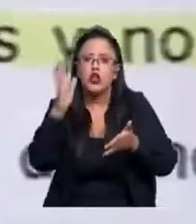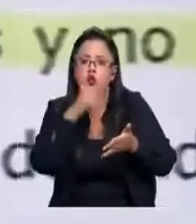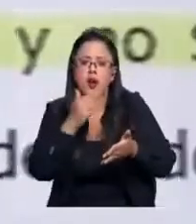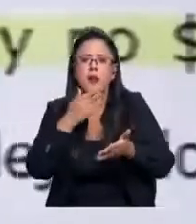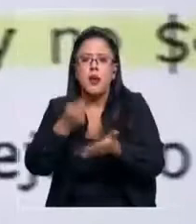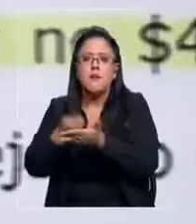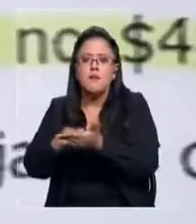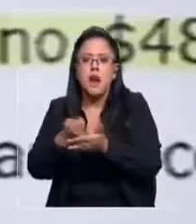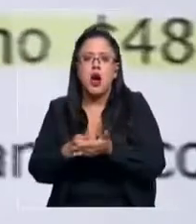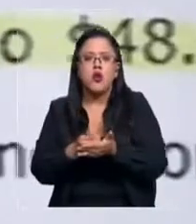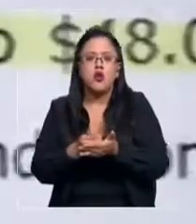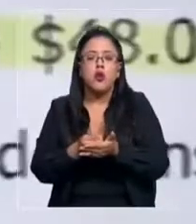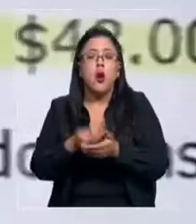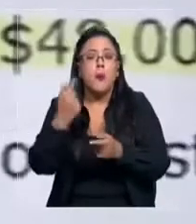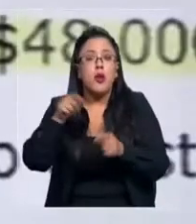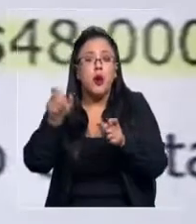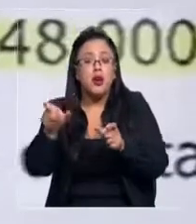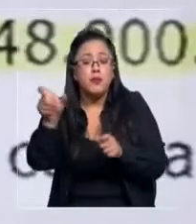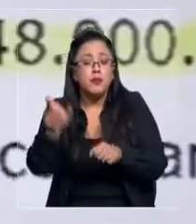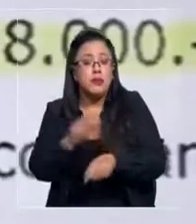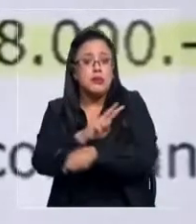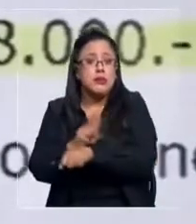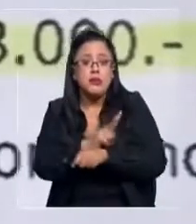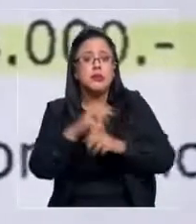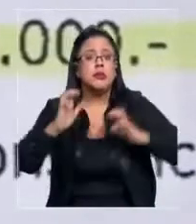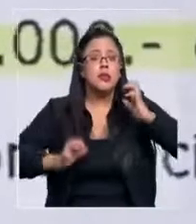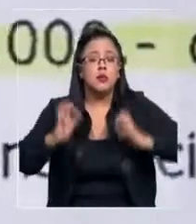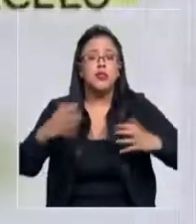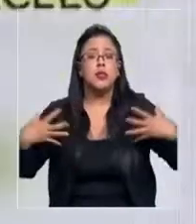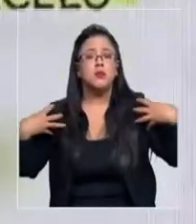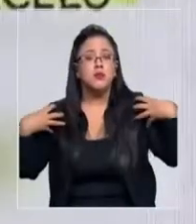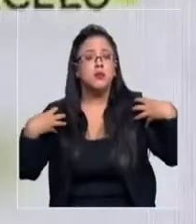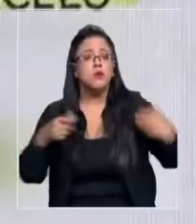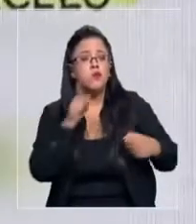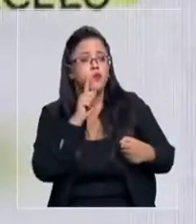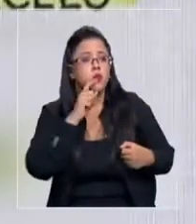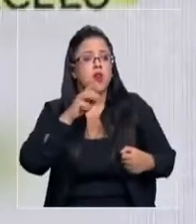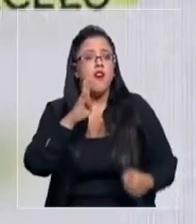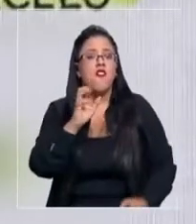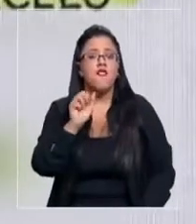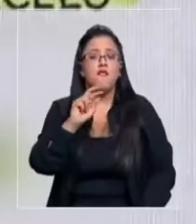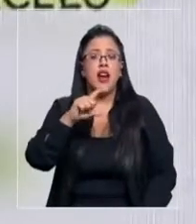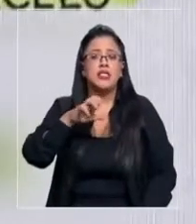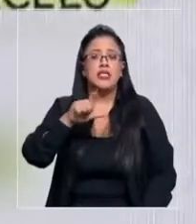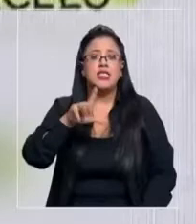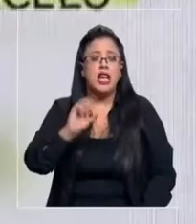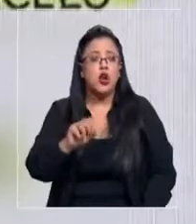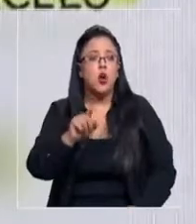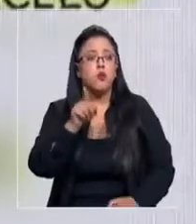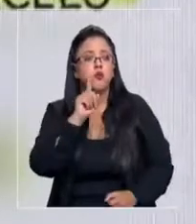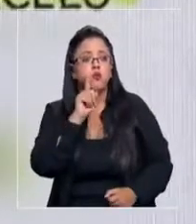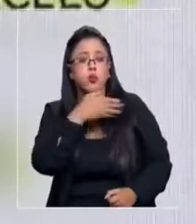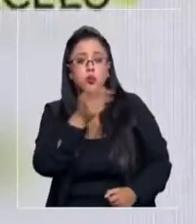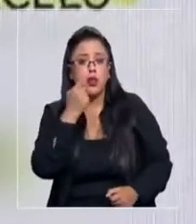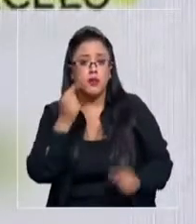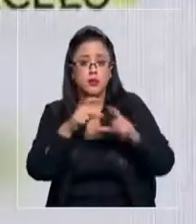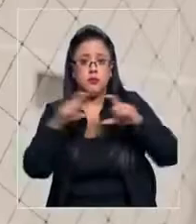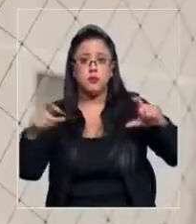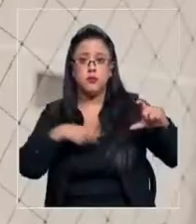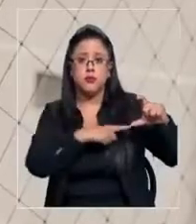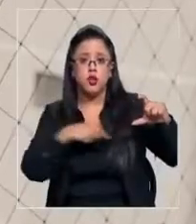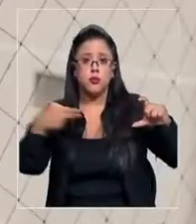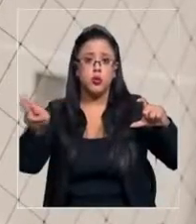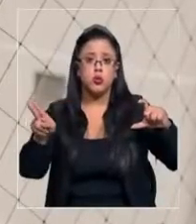La administración es de responsabilidad de la empresa Barceló, representada por su jefe administrativo, Franco Morales Barceló.